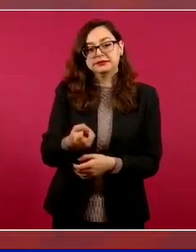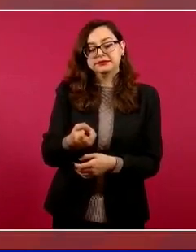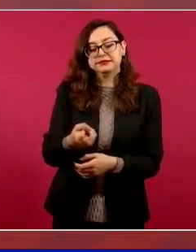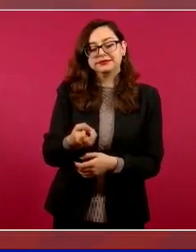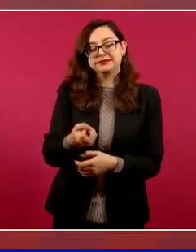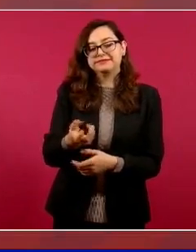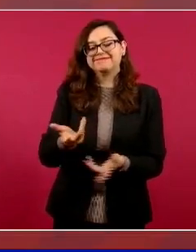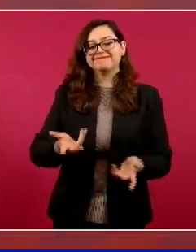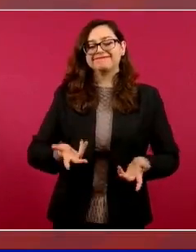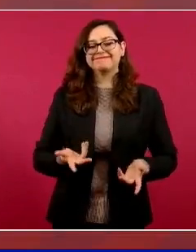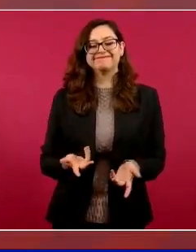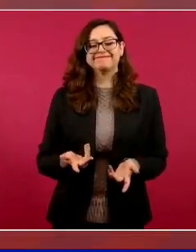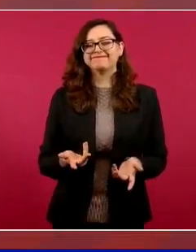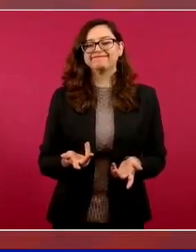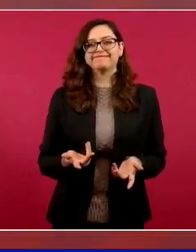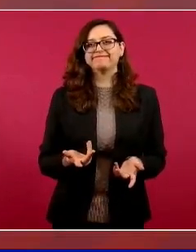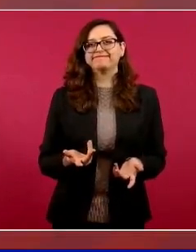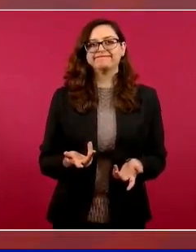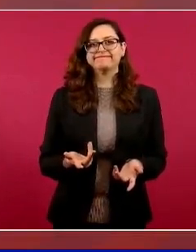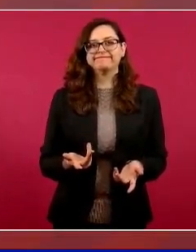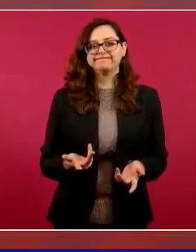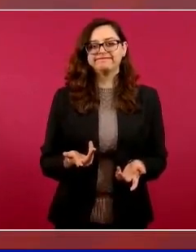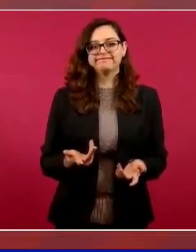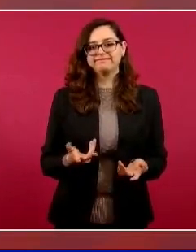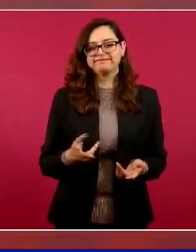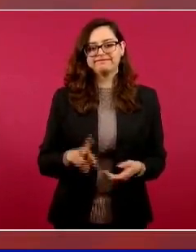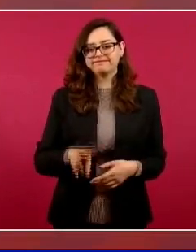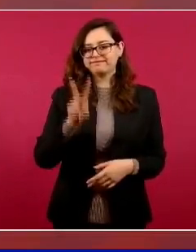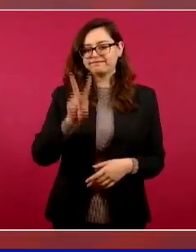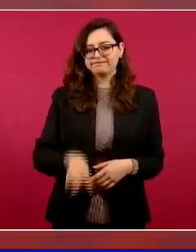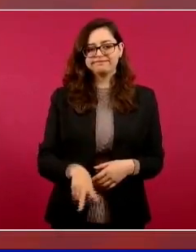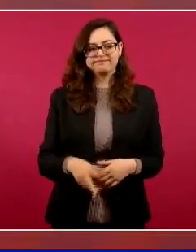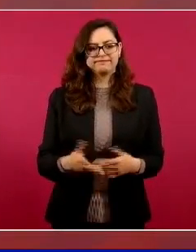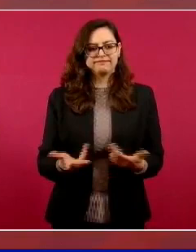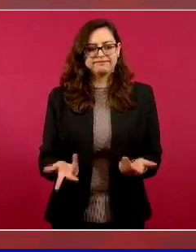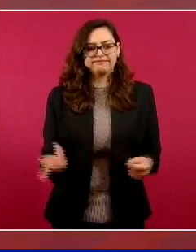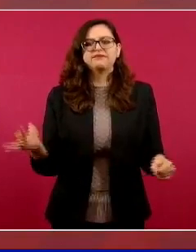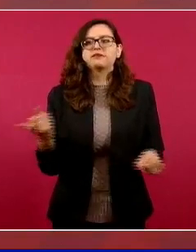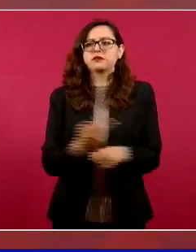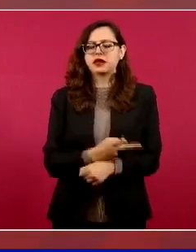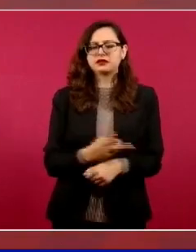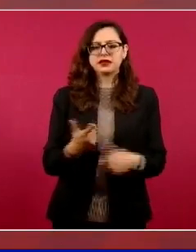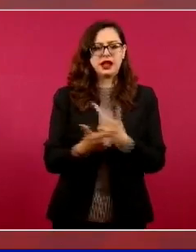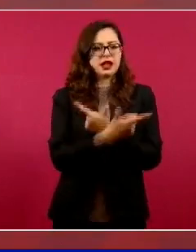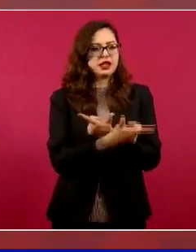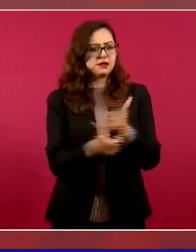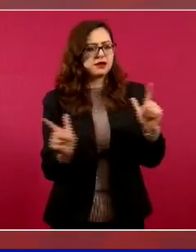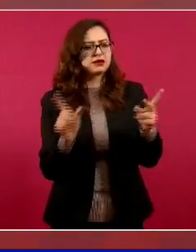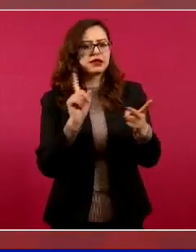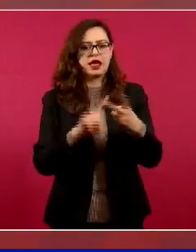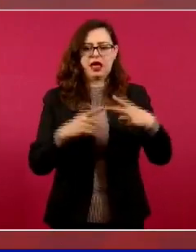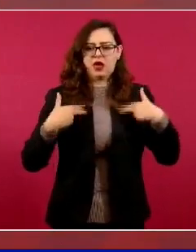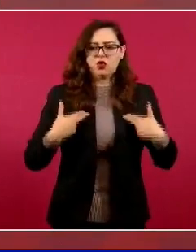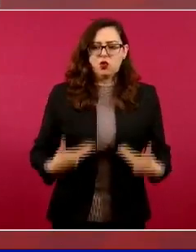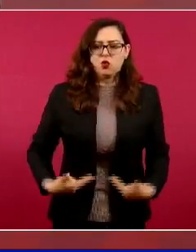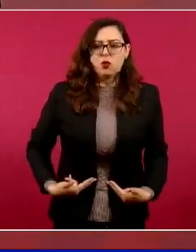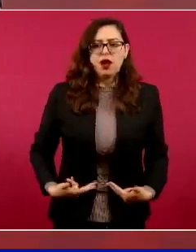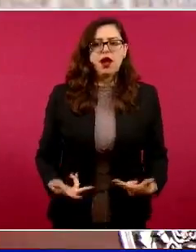contrario a la libertad, es inhumano,